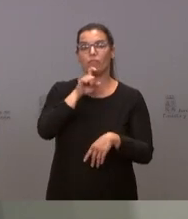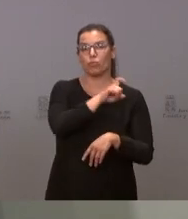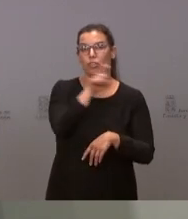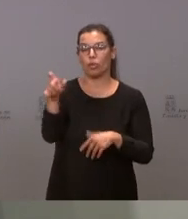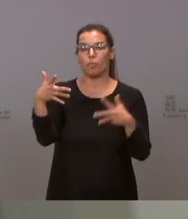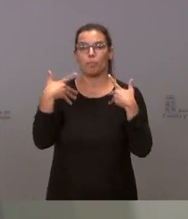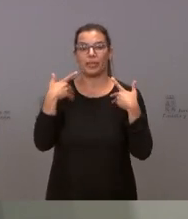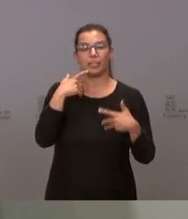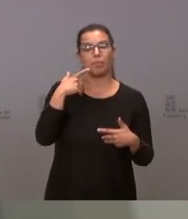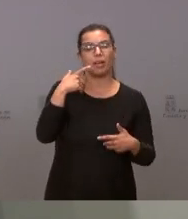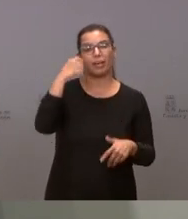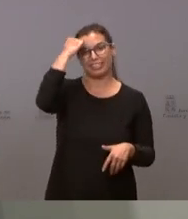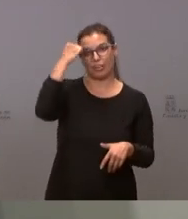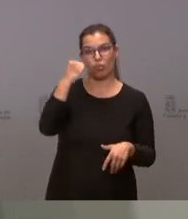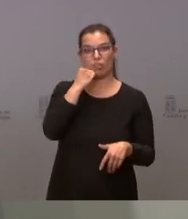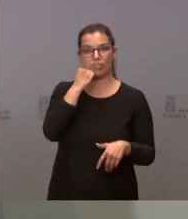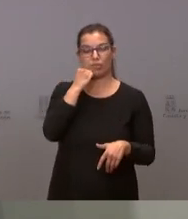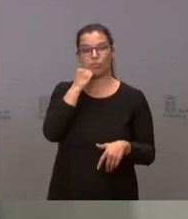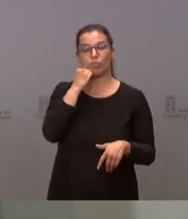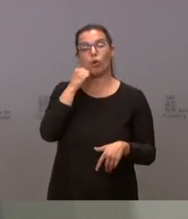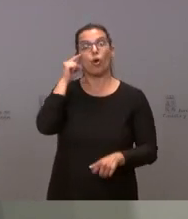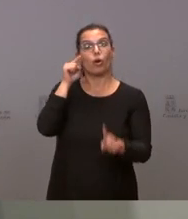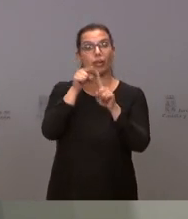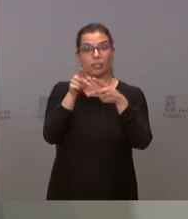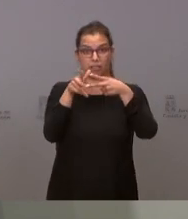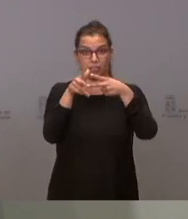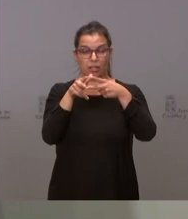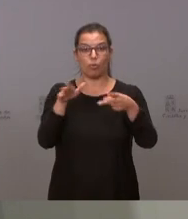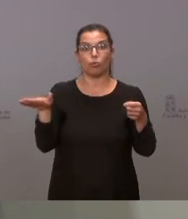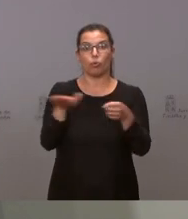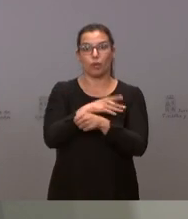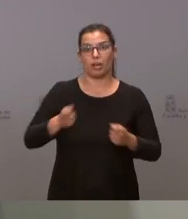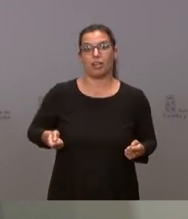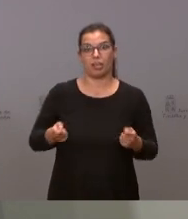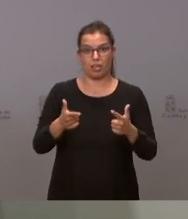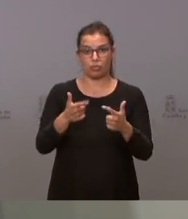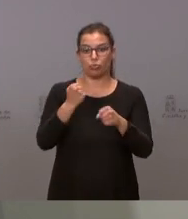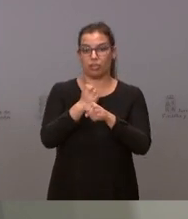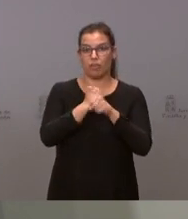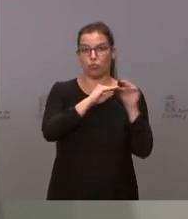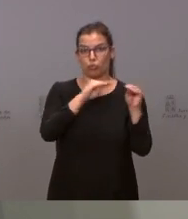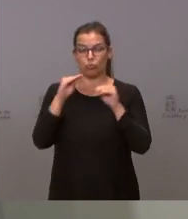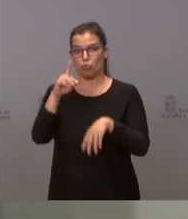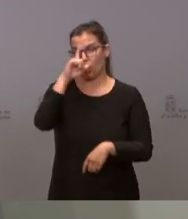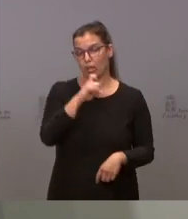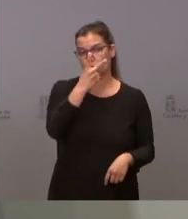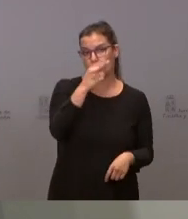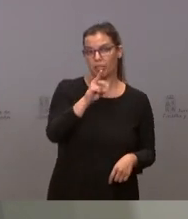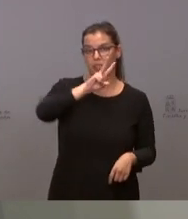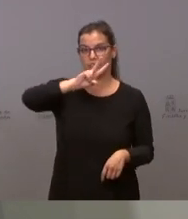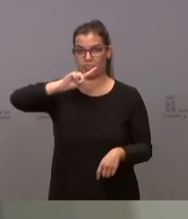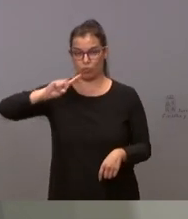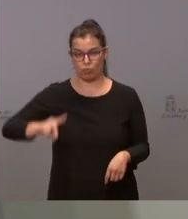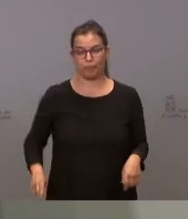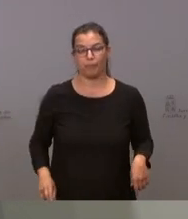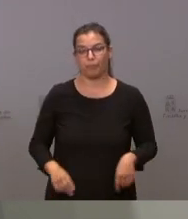Víctimas del Terrorismo, con objeto de financiar los gastos derivados de su actividad en el año 2021.